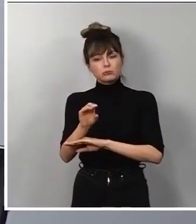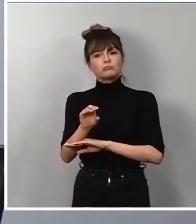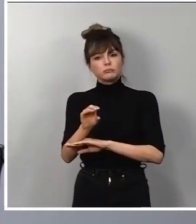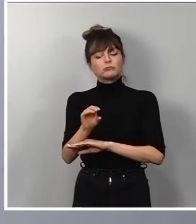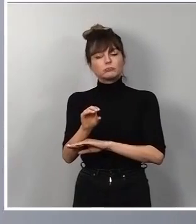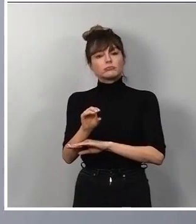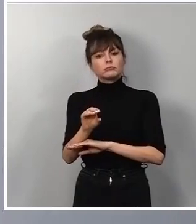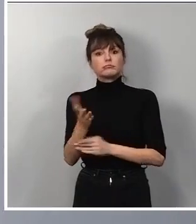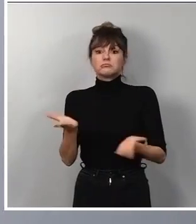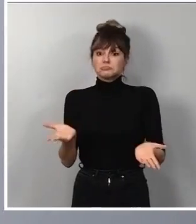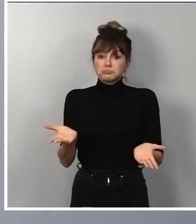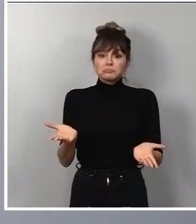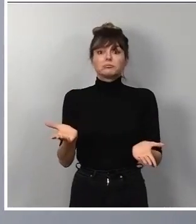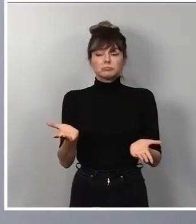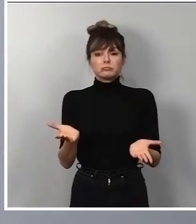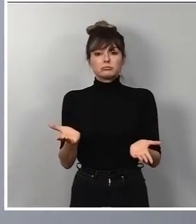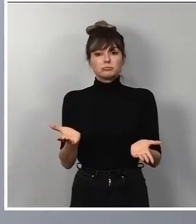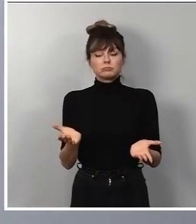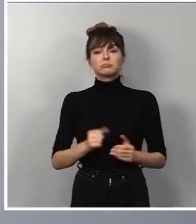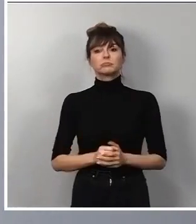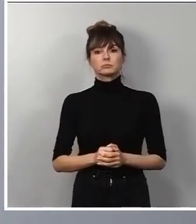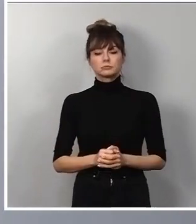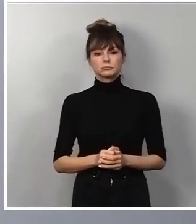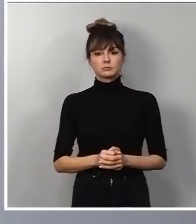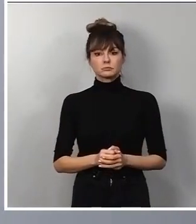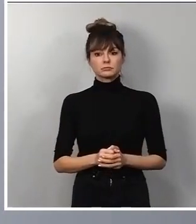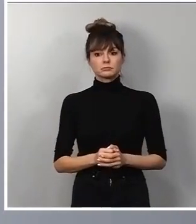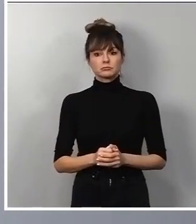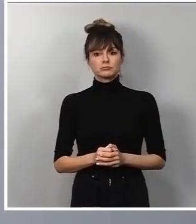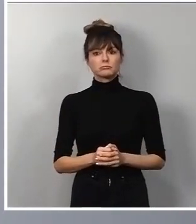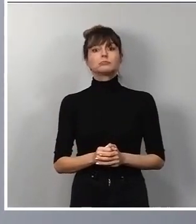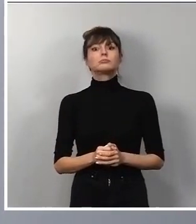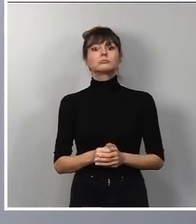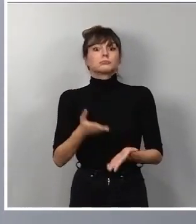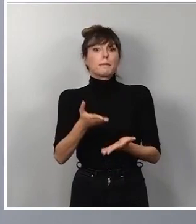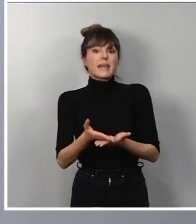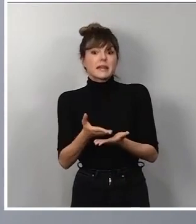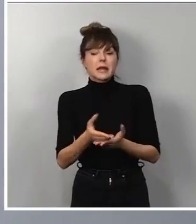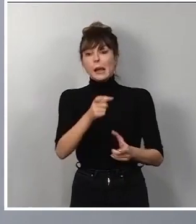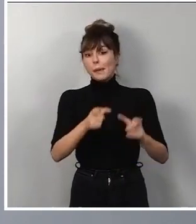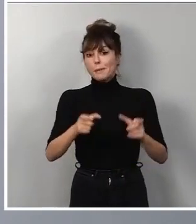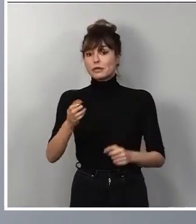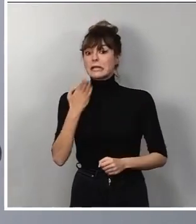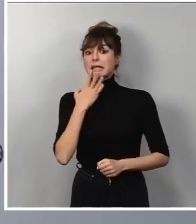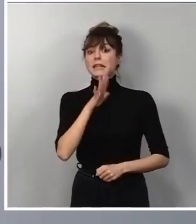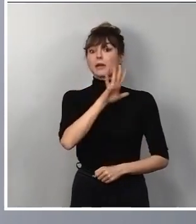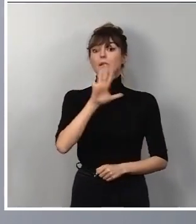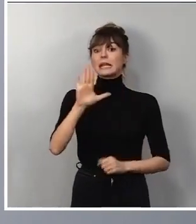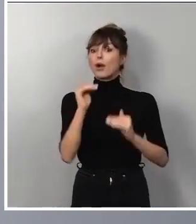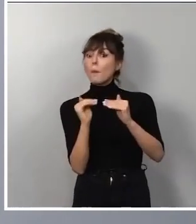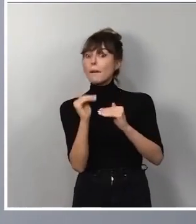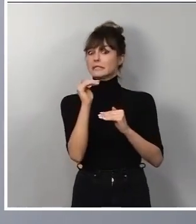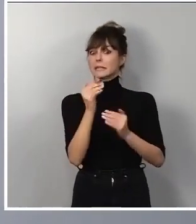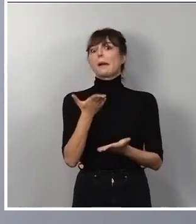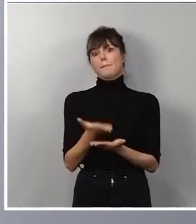se acude a él en personas de más de 55 años.